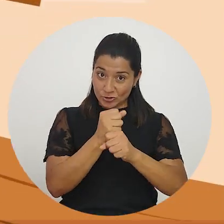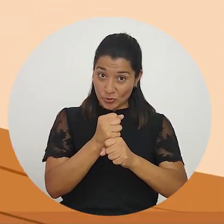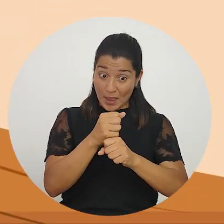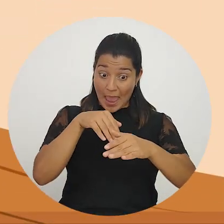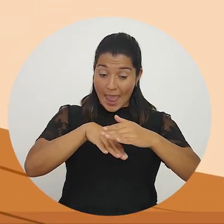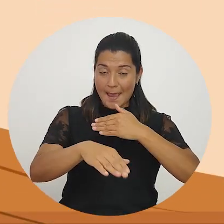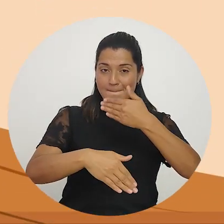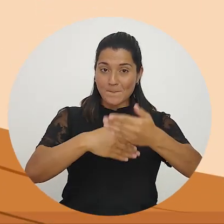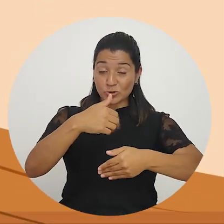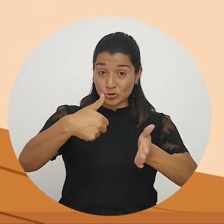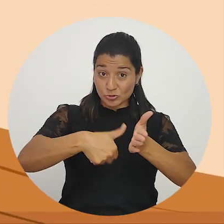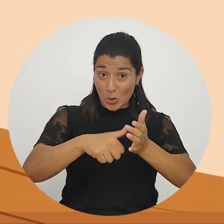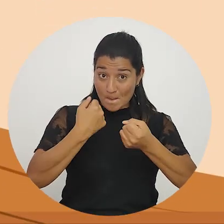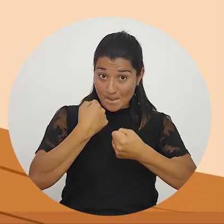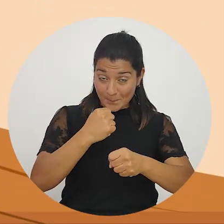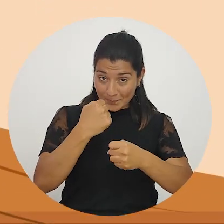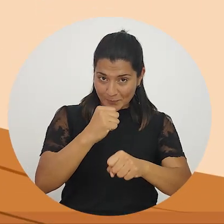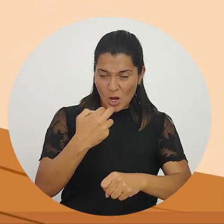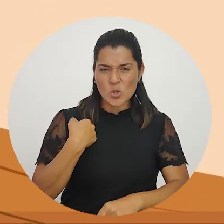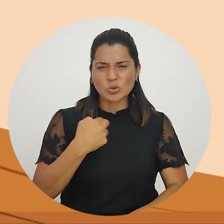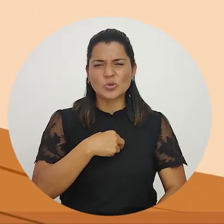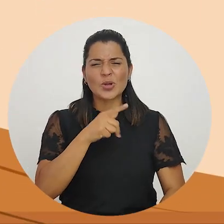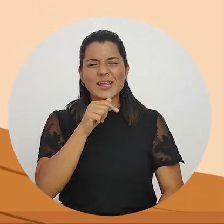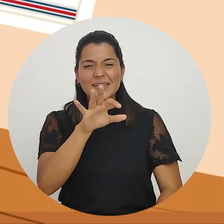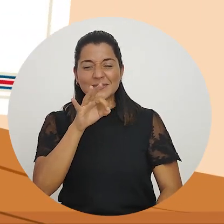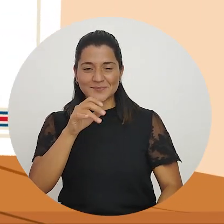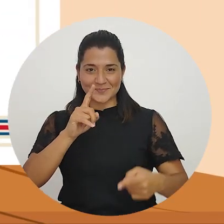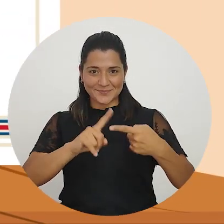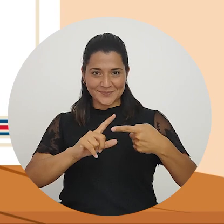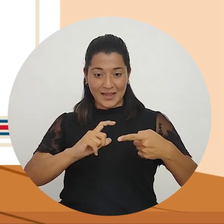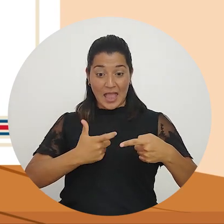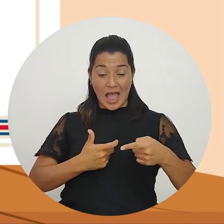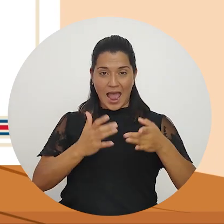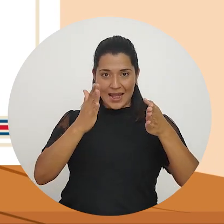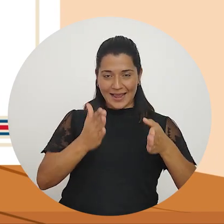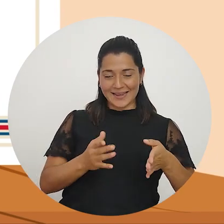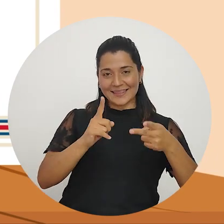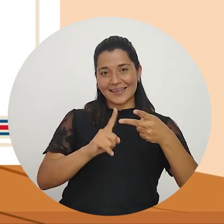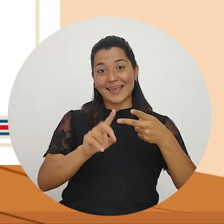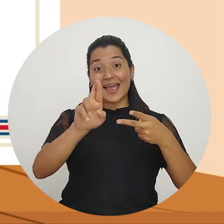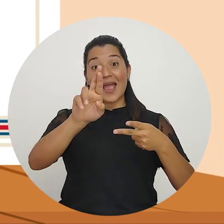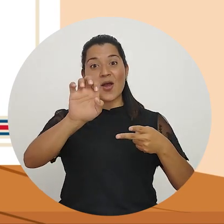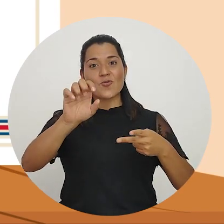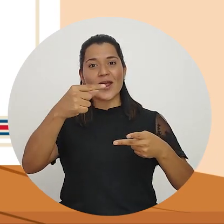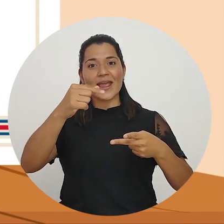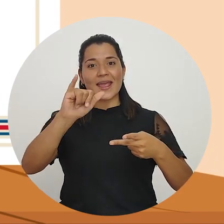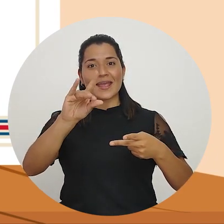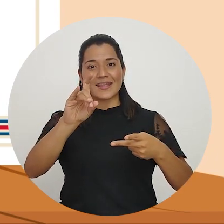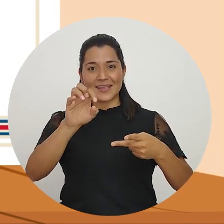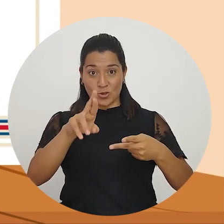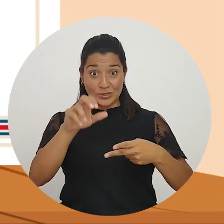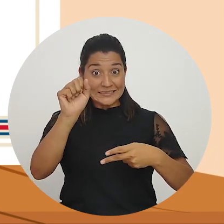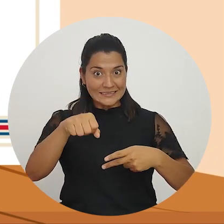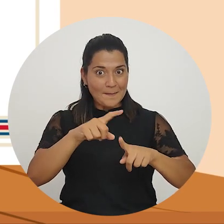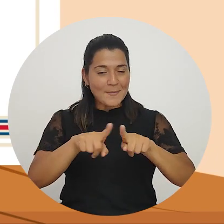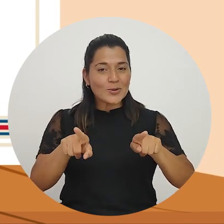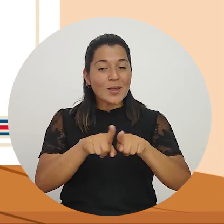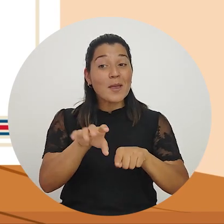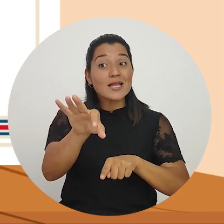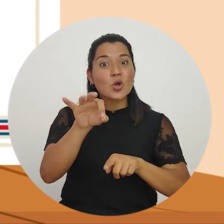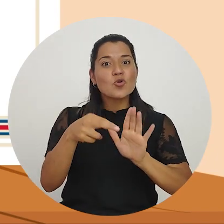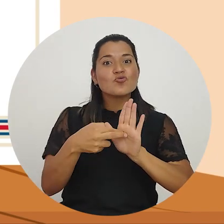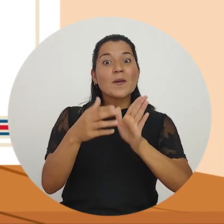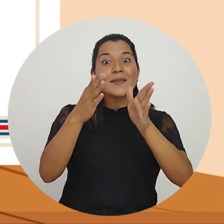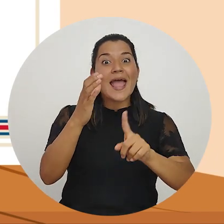En resumen, en las elecciones municipales elegimos a la alcaldía y regidurías para el cantón, pero